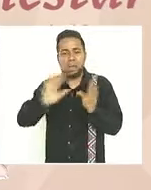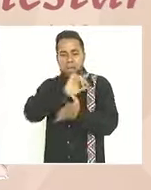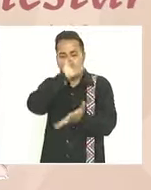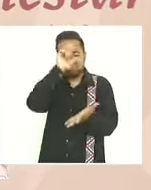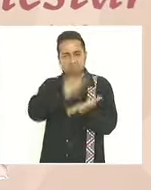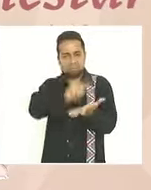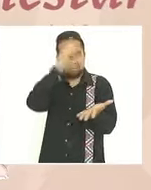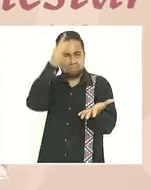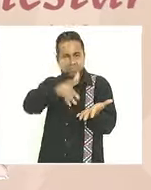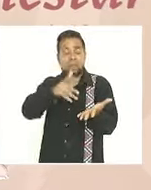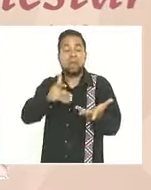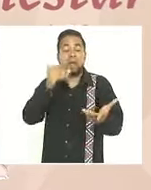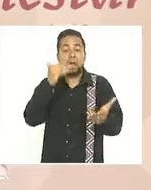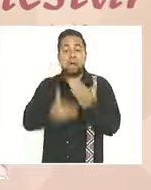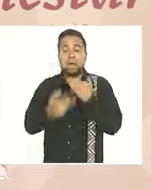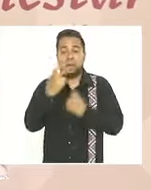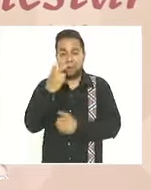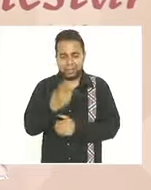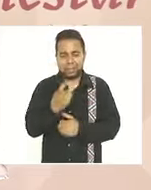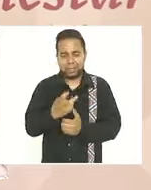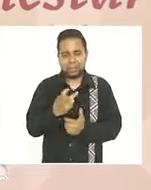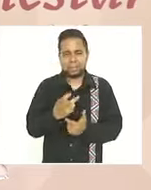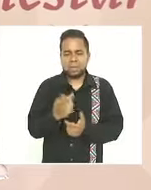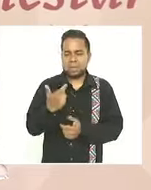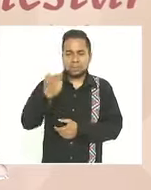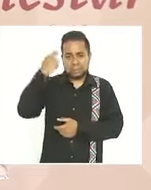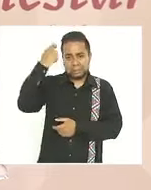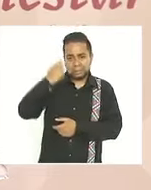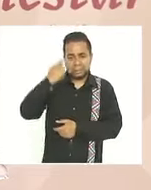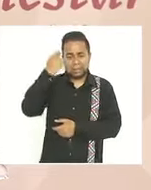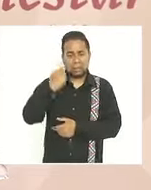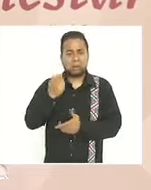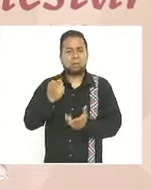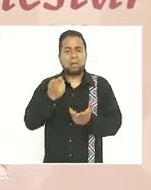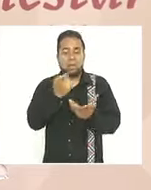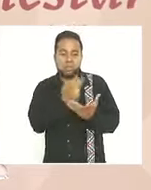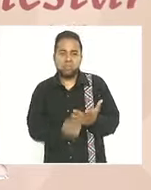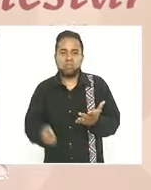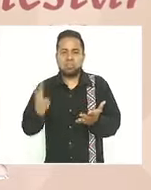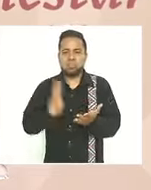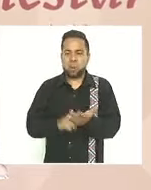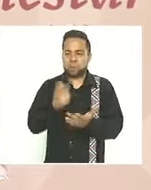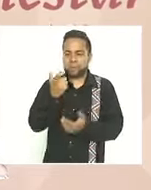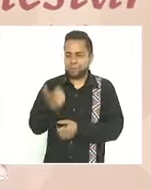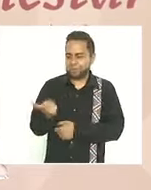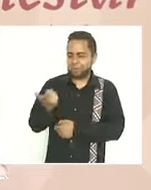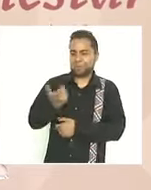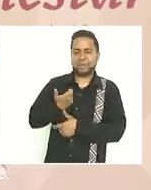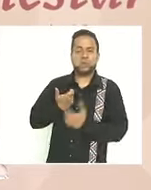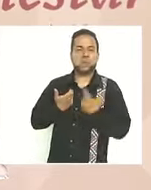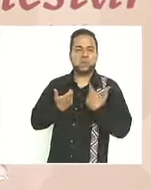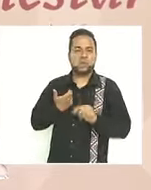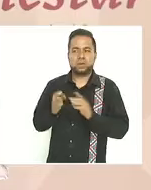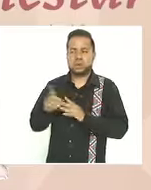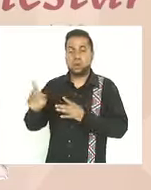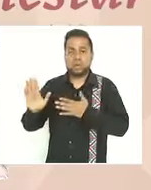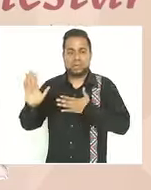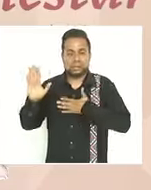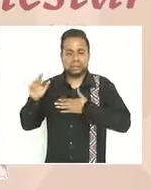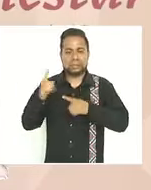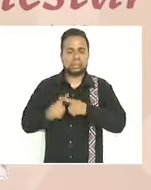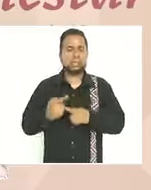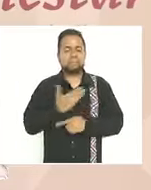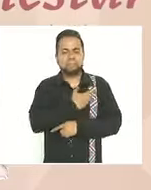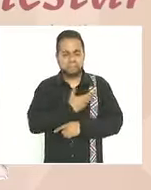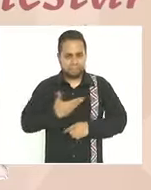y hoy esta pensión no solamente recibe el doble de su monto como se comprometió el